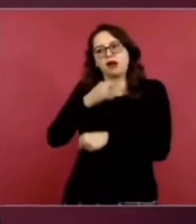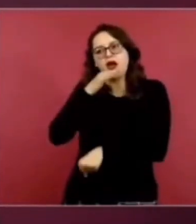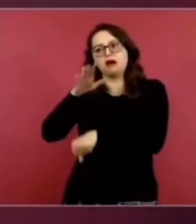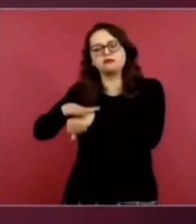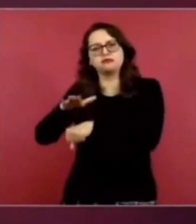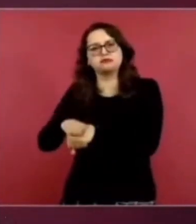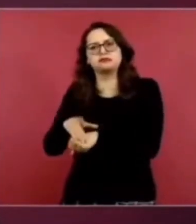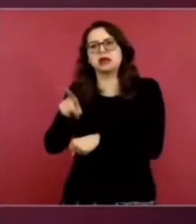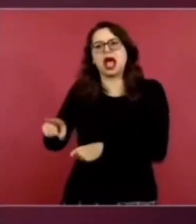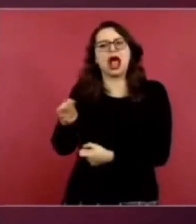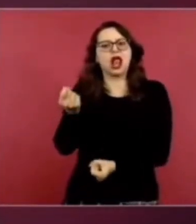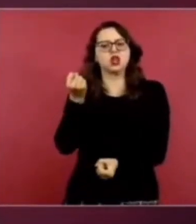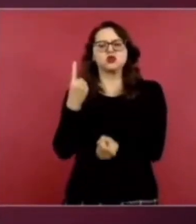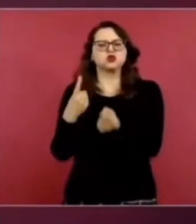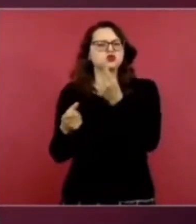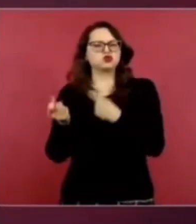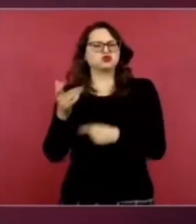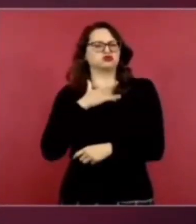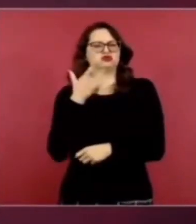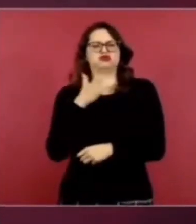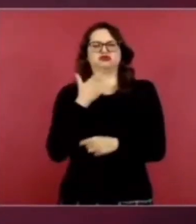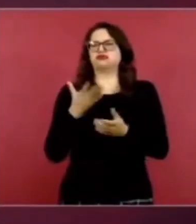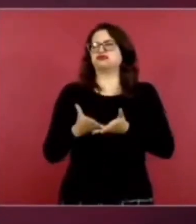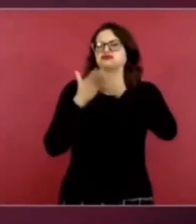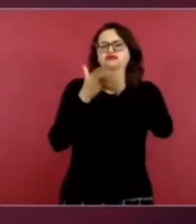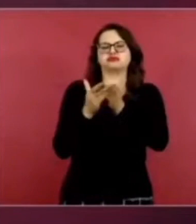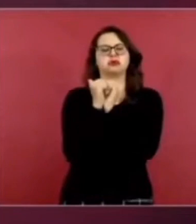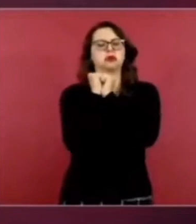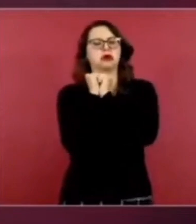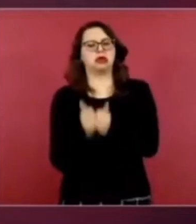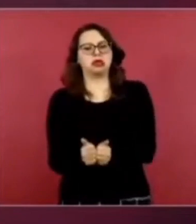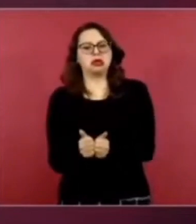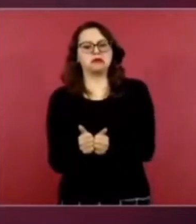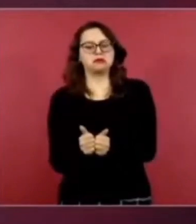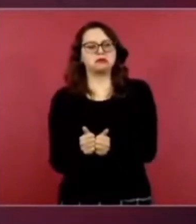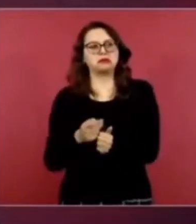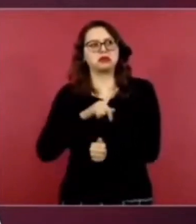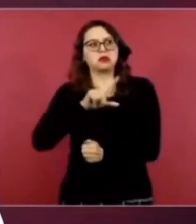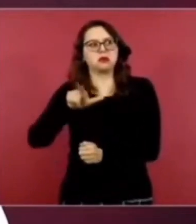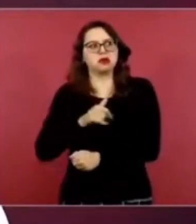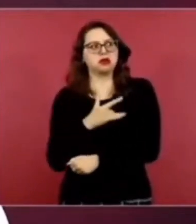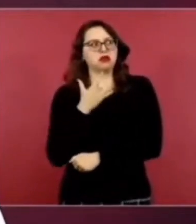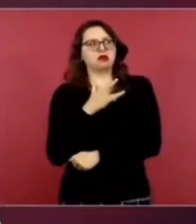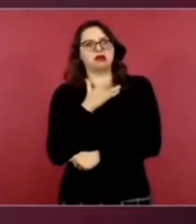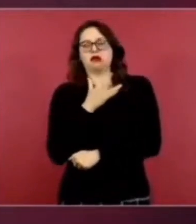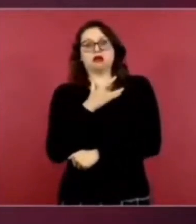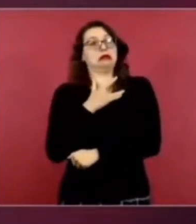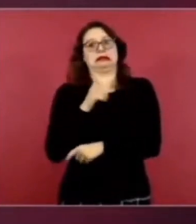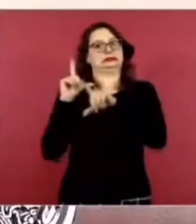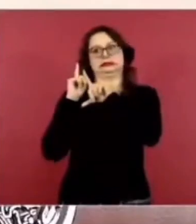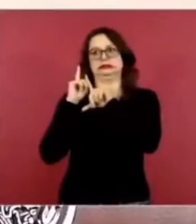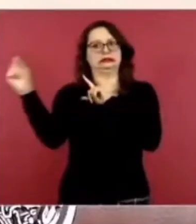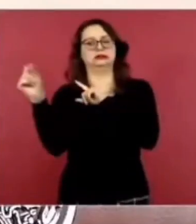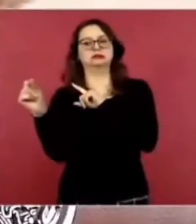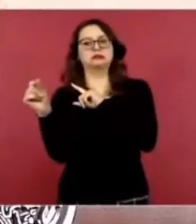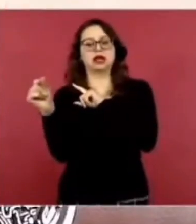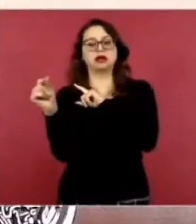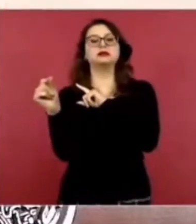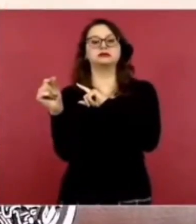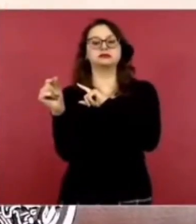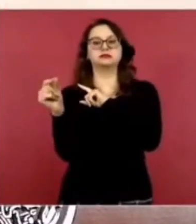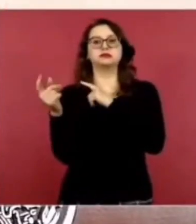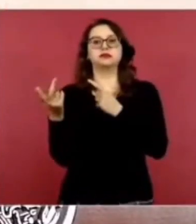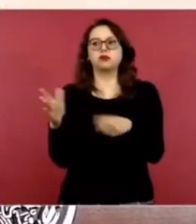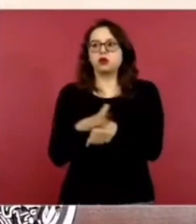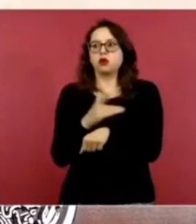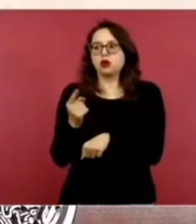Decidieron permanecer dentro de estas embarcaciones, pero hemos tenido contacto con muchos de ellos que en cuanto empezaron a